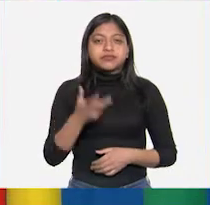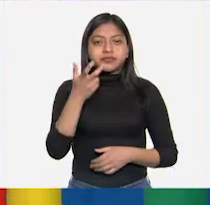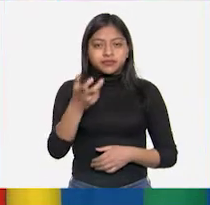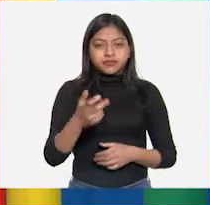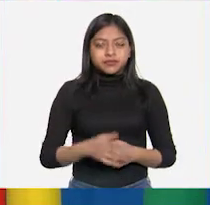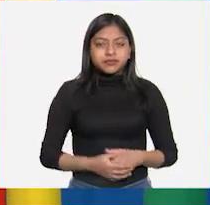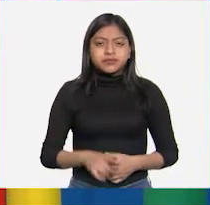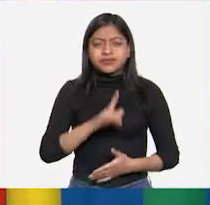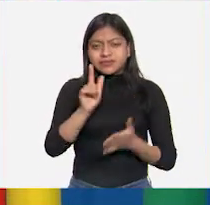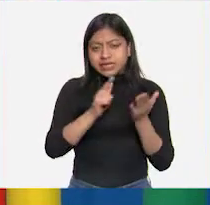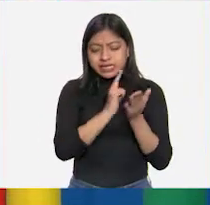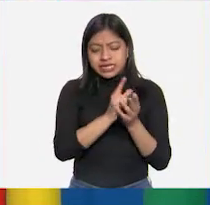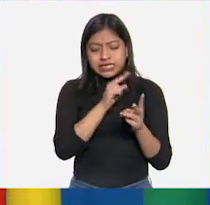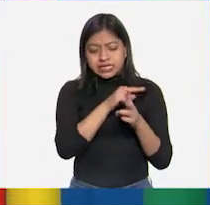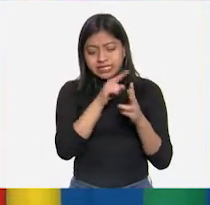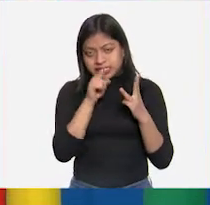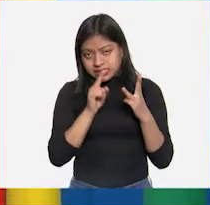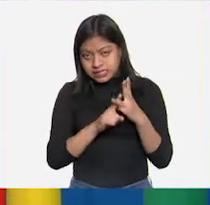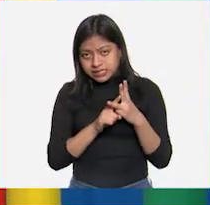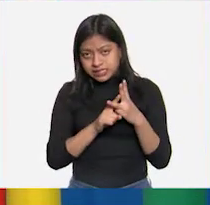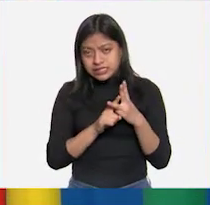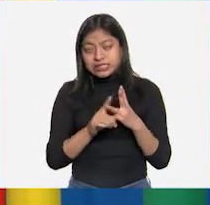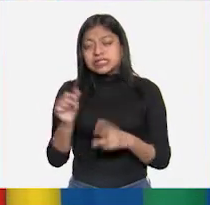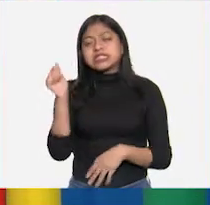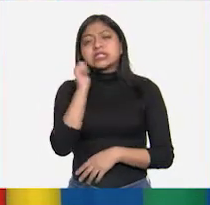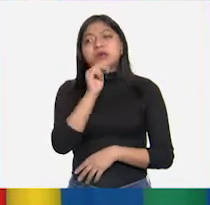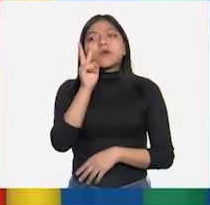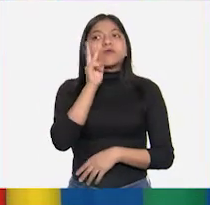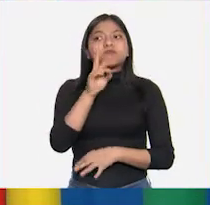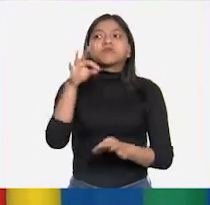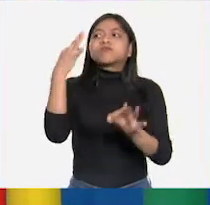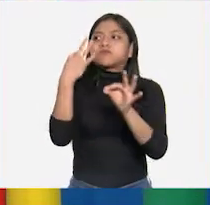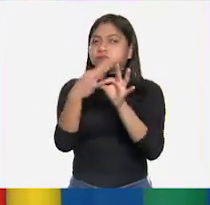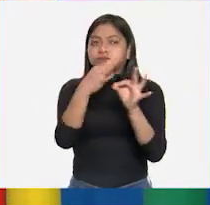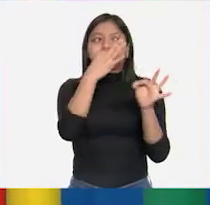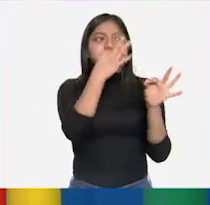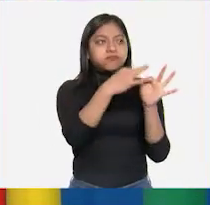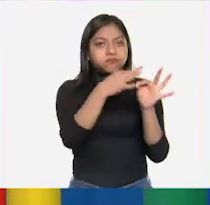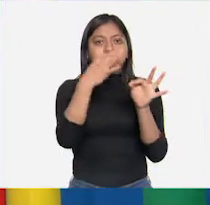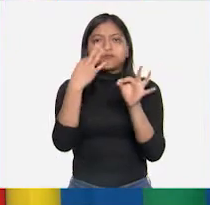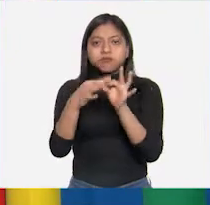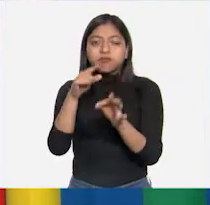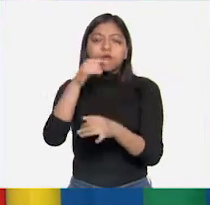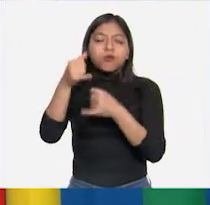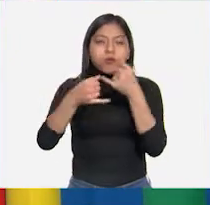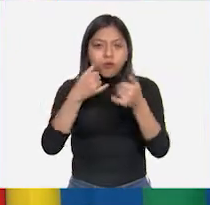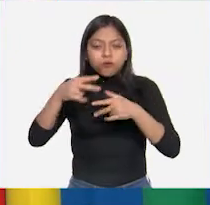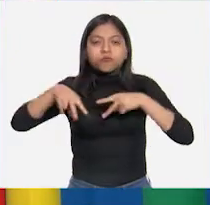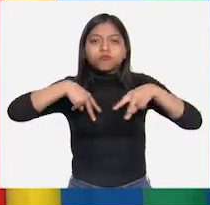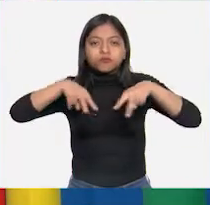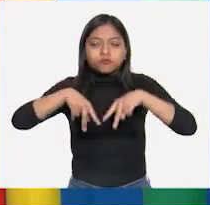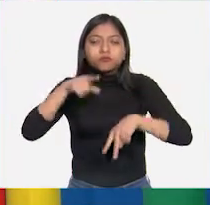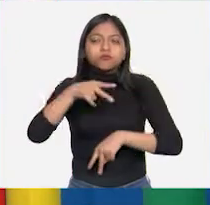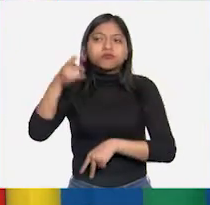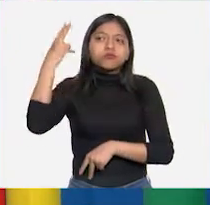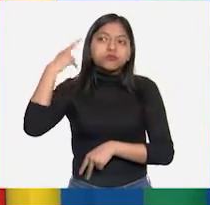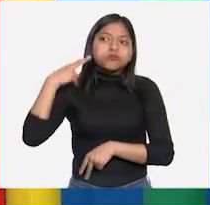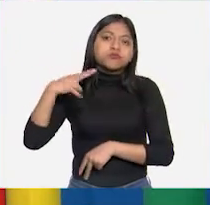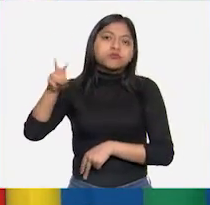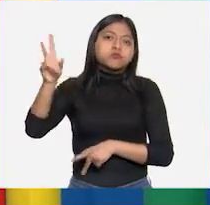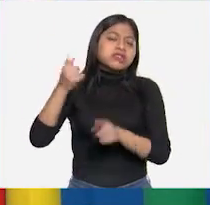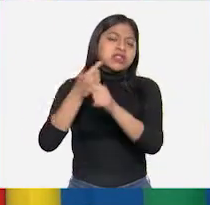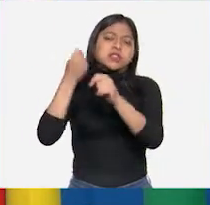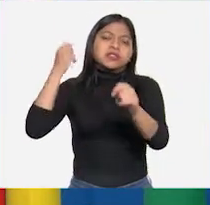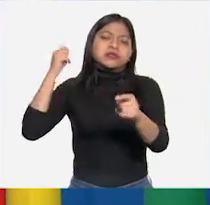Las leyes de Newton se cumplen en todo momento. Cuando jugamos fútbol, cuando viajamos en algún medio de